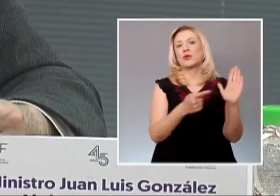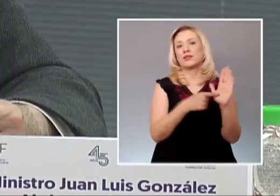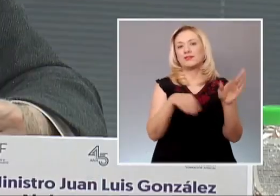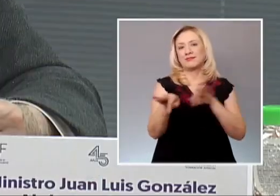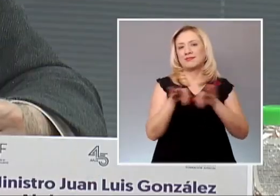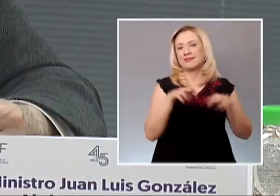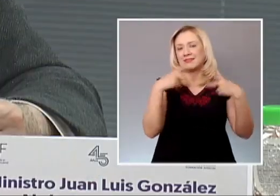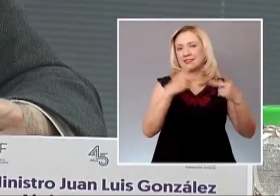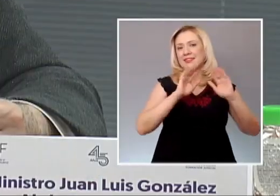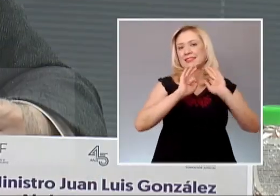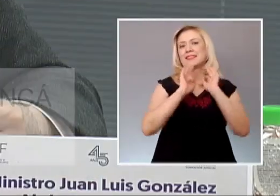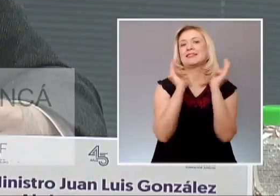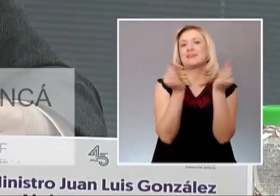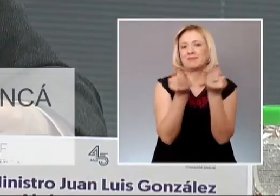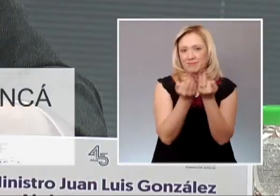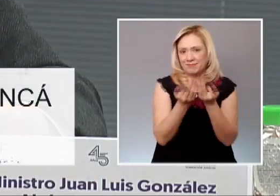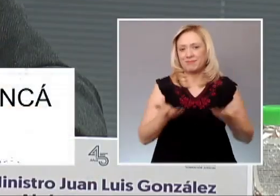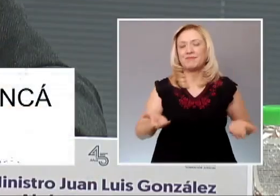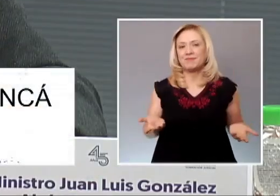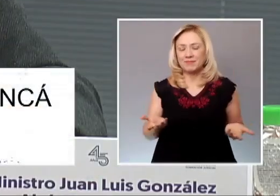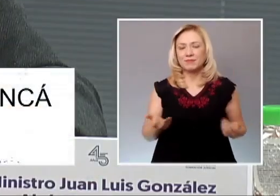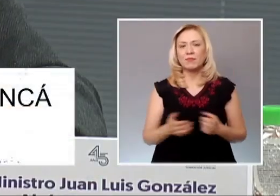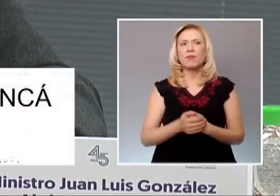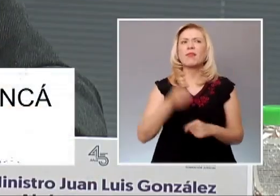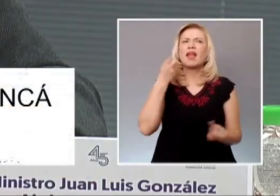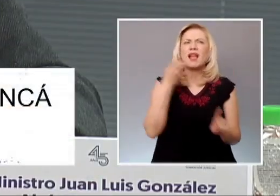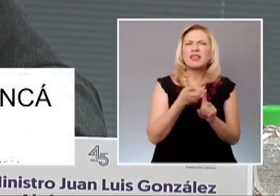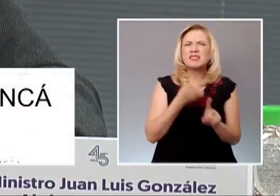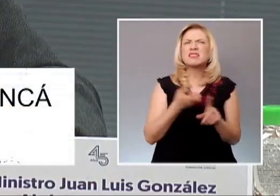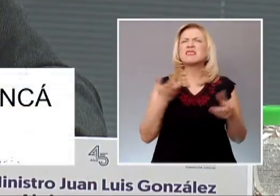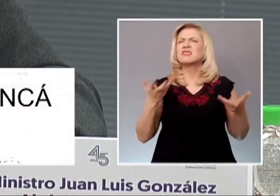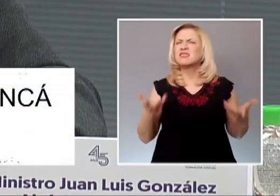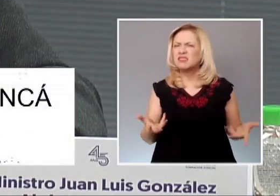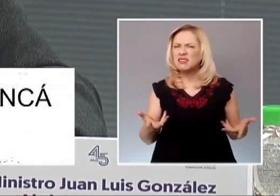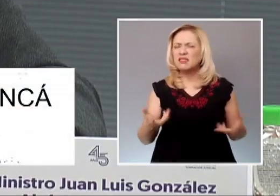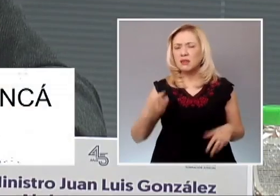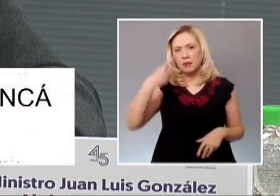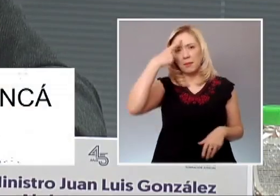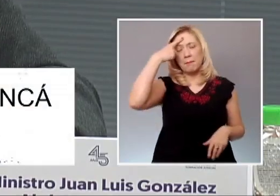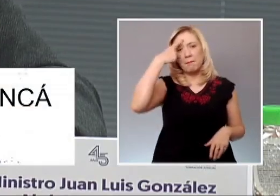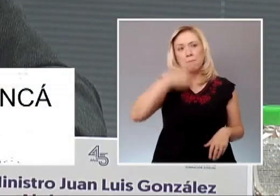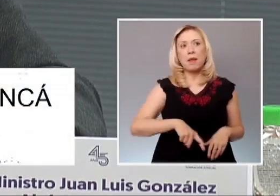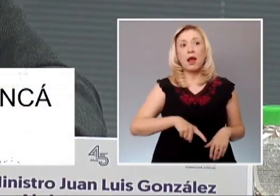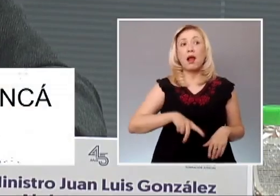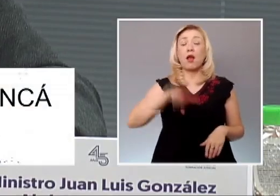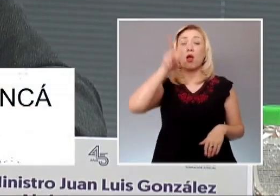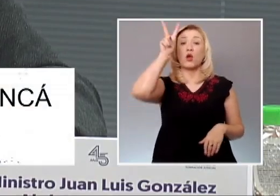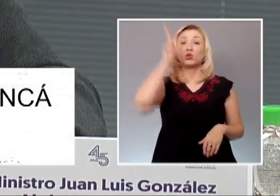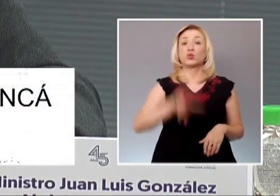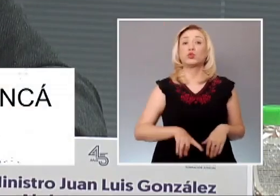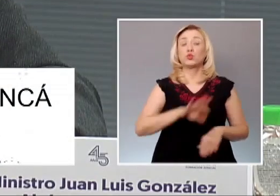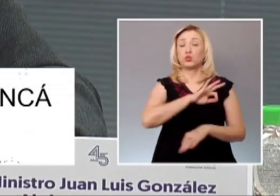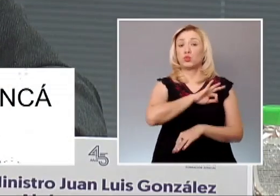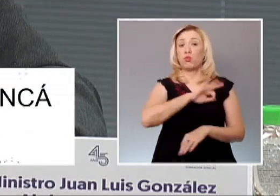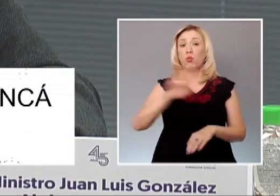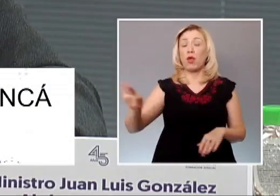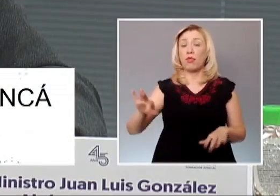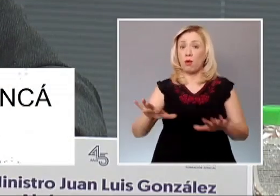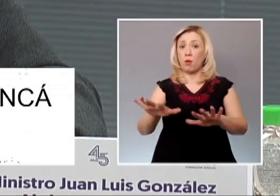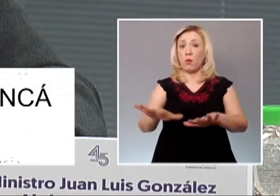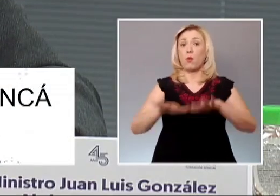Este camino nos acerca más de manera considerable a una verdadera maximización de los derechos